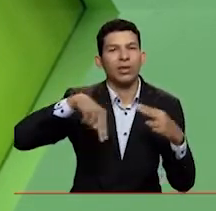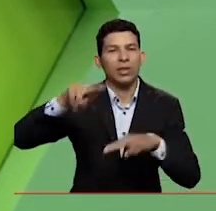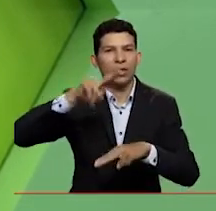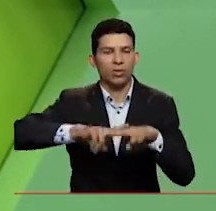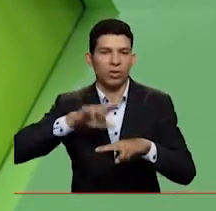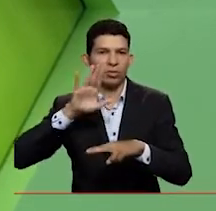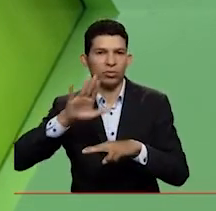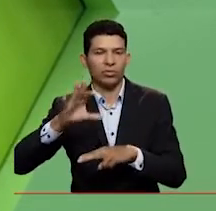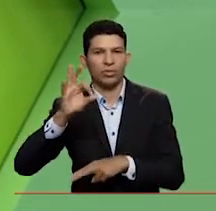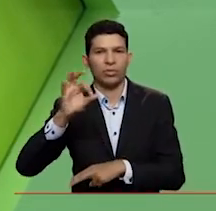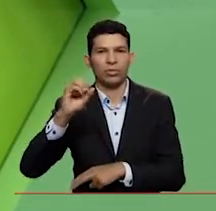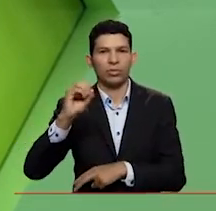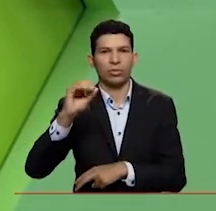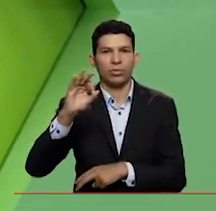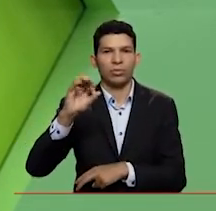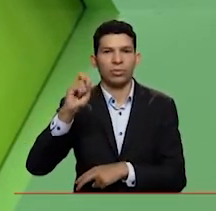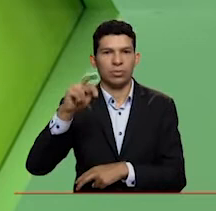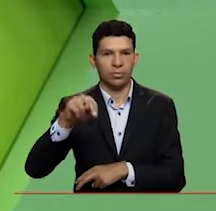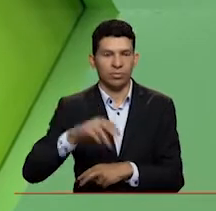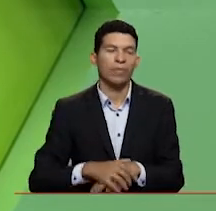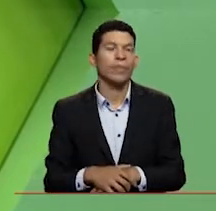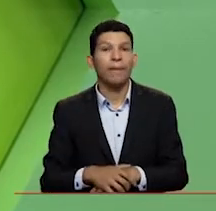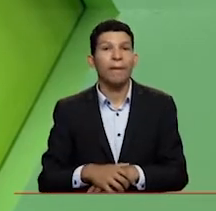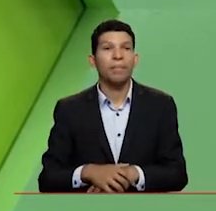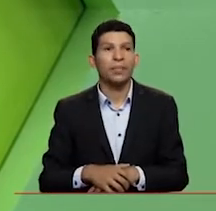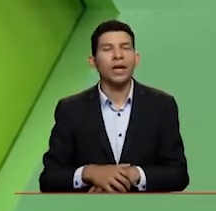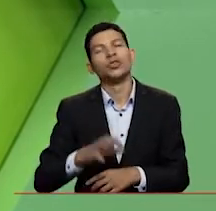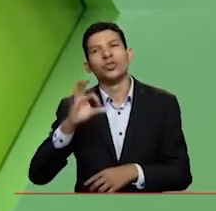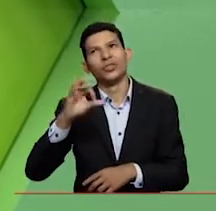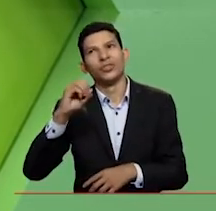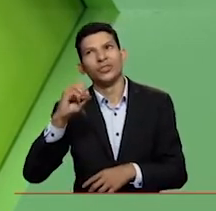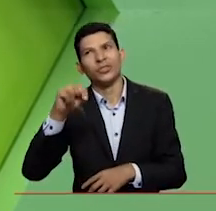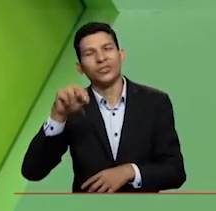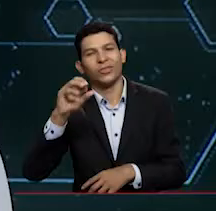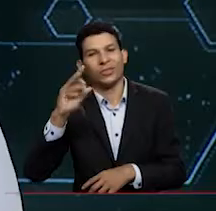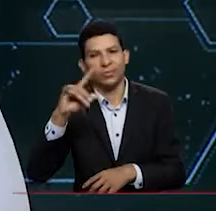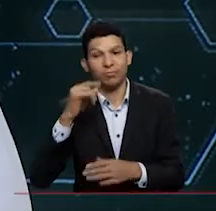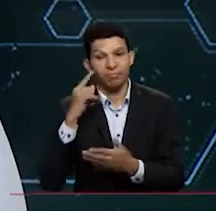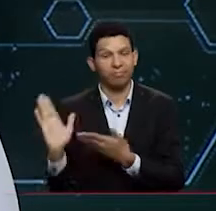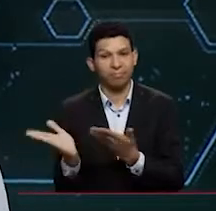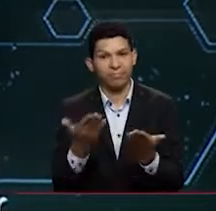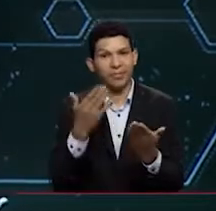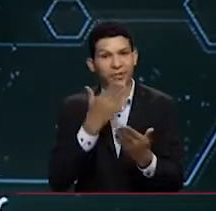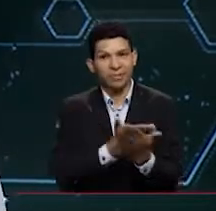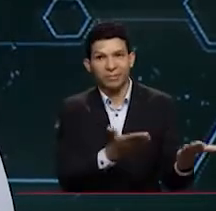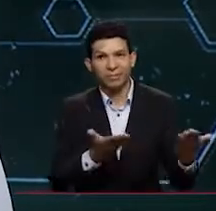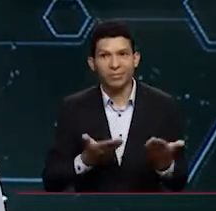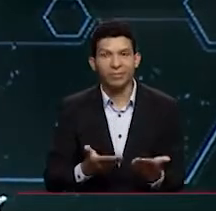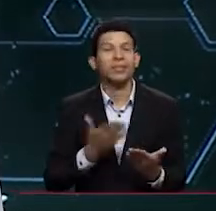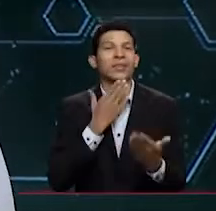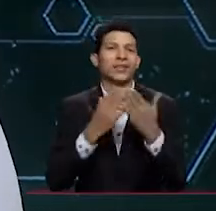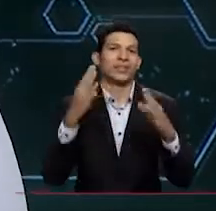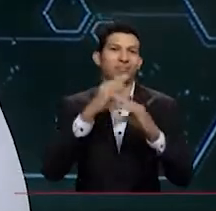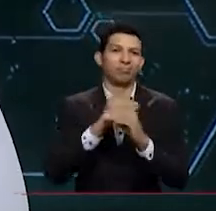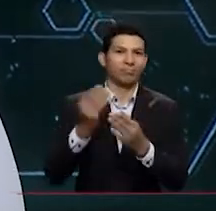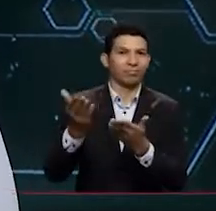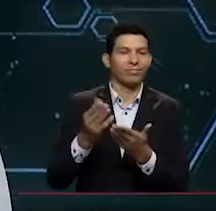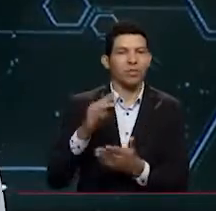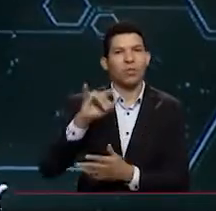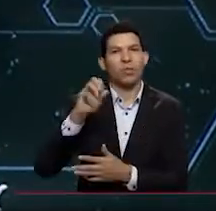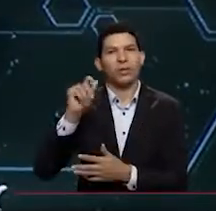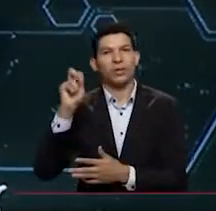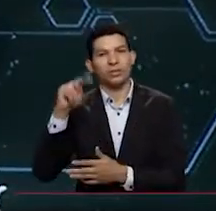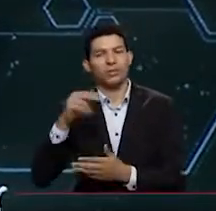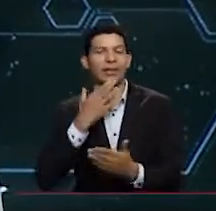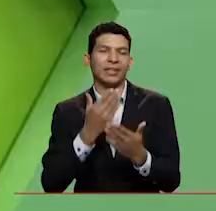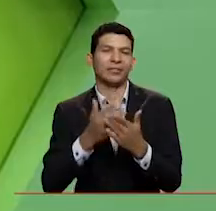en la Laguna de Sonso. Omaida, buenas noches. Bueno, qué bueno, nos la trajimos para acá, Lili, bienvenida. Hola, buenas noches, Wilson. Buenas noches, Lili, muchas gracias por